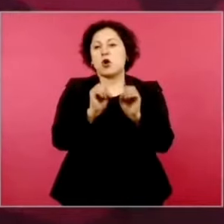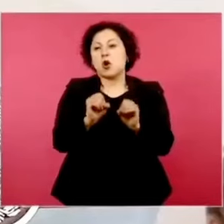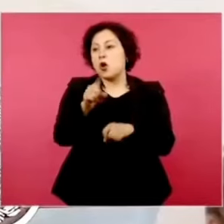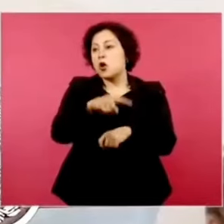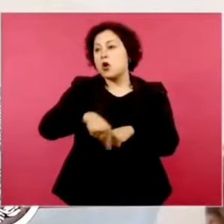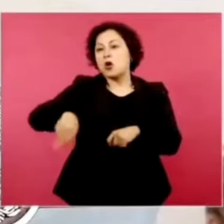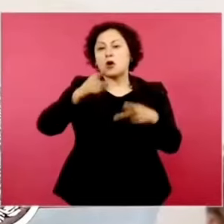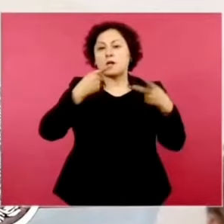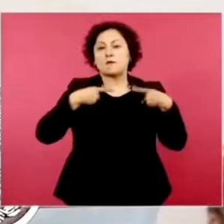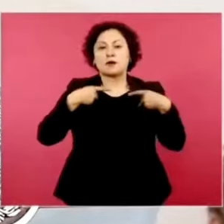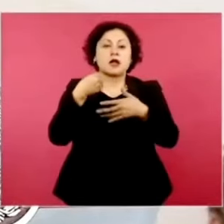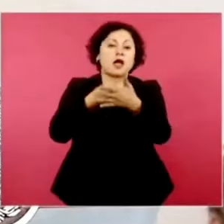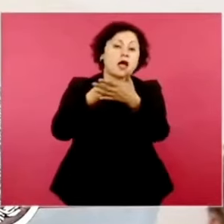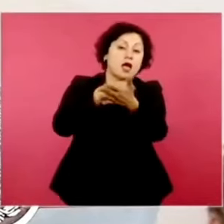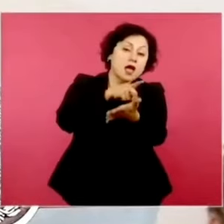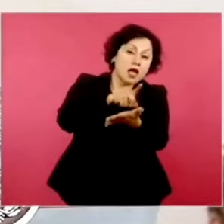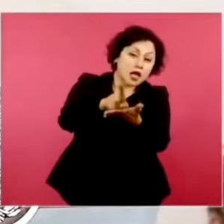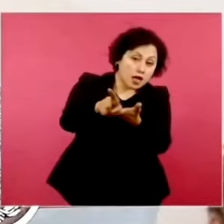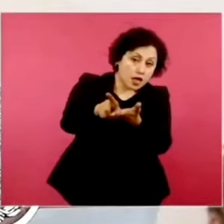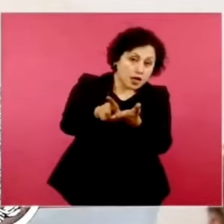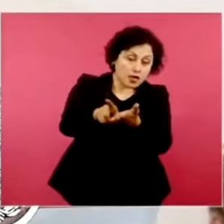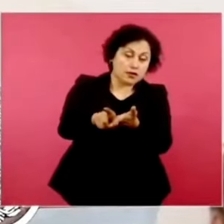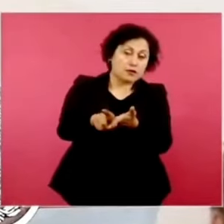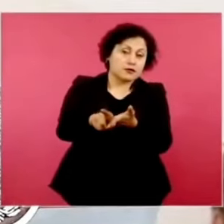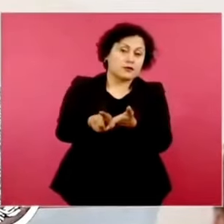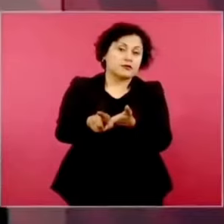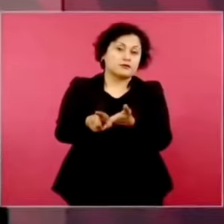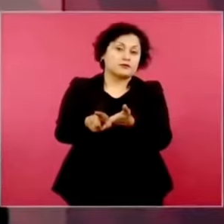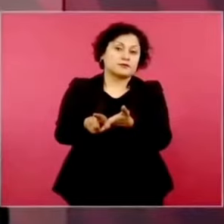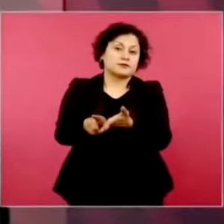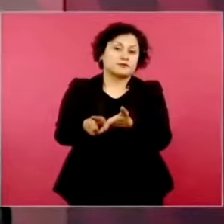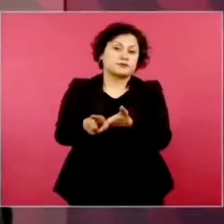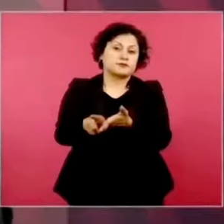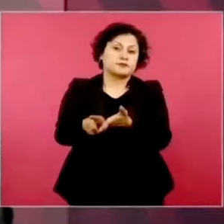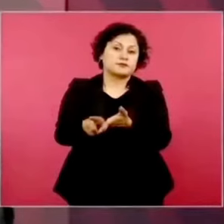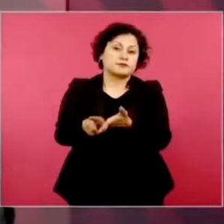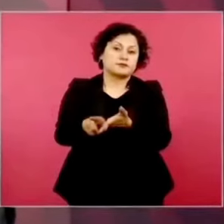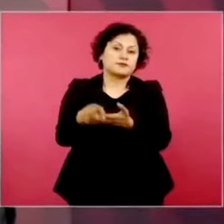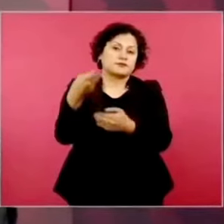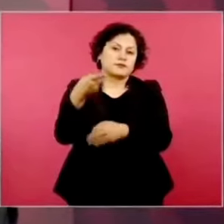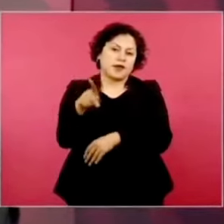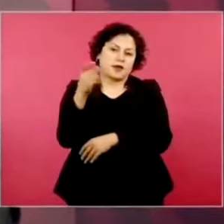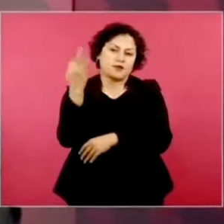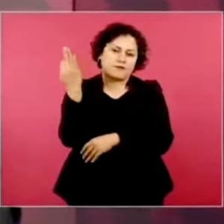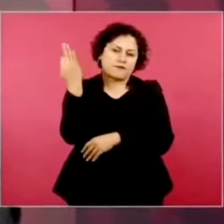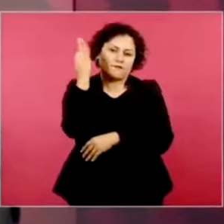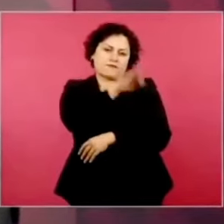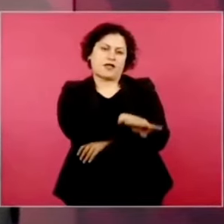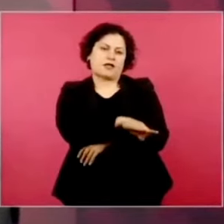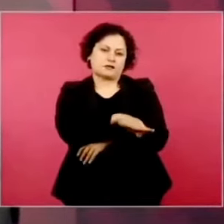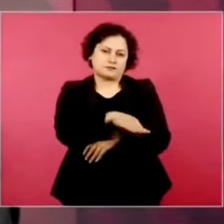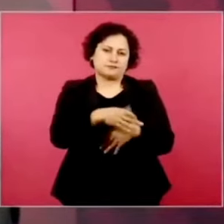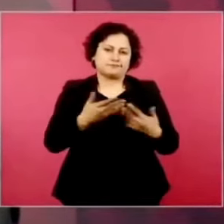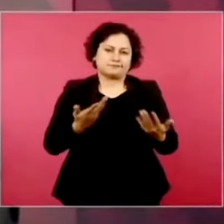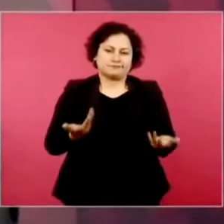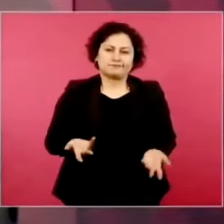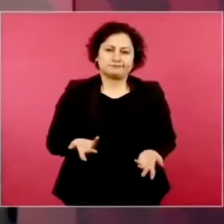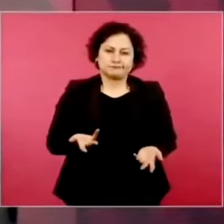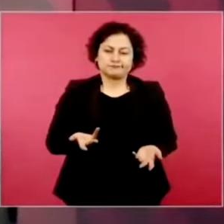falsarios de derechos humanos,